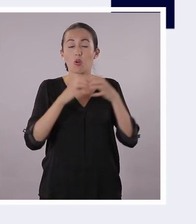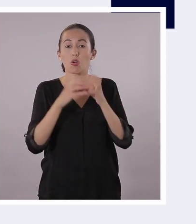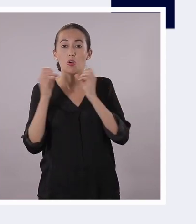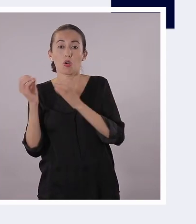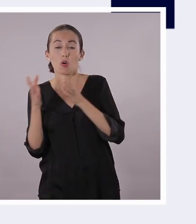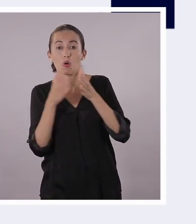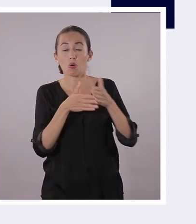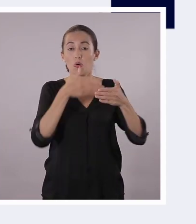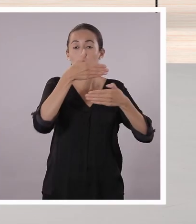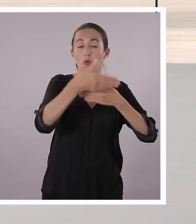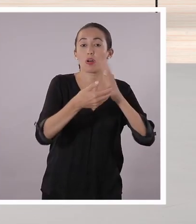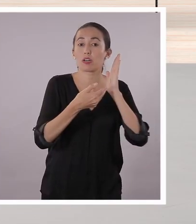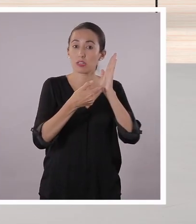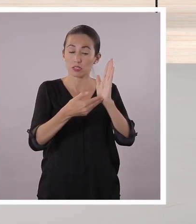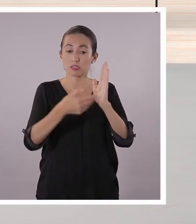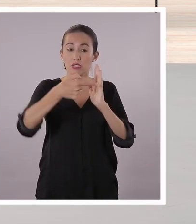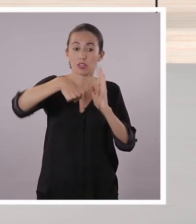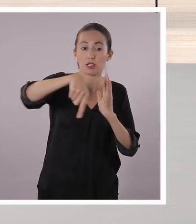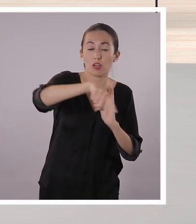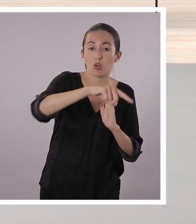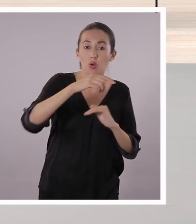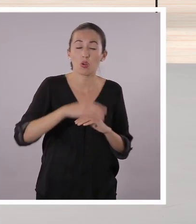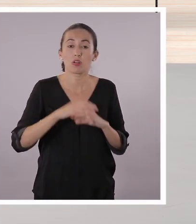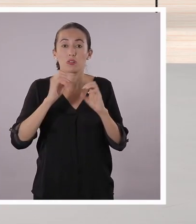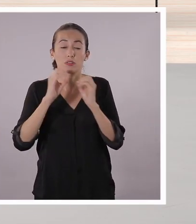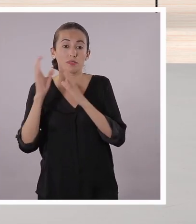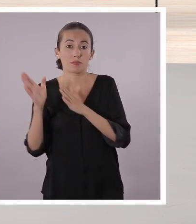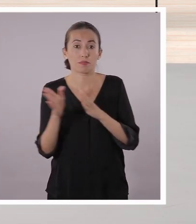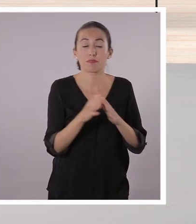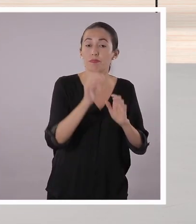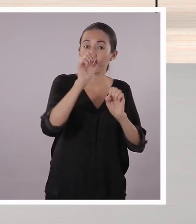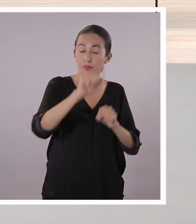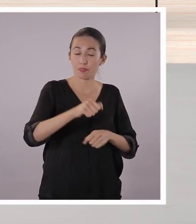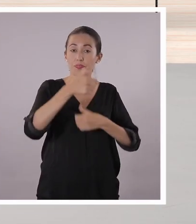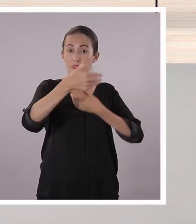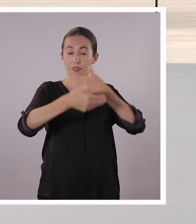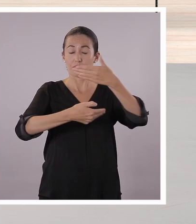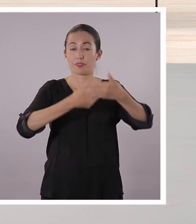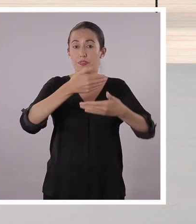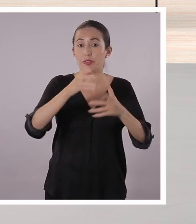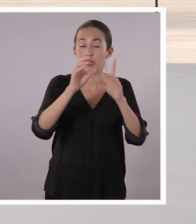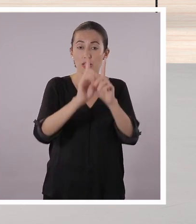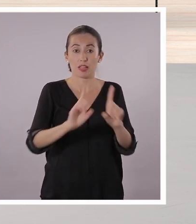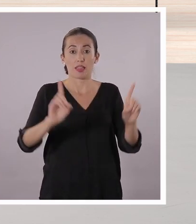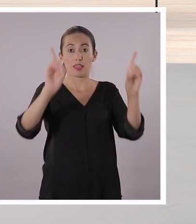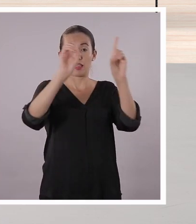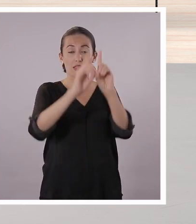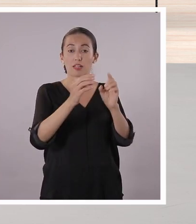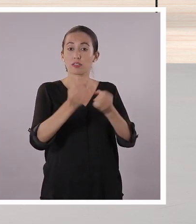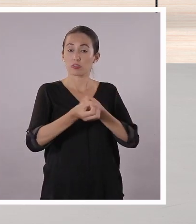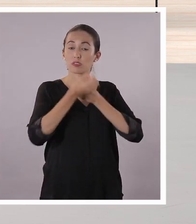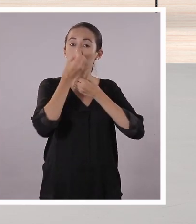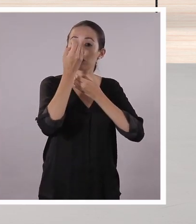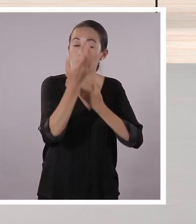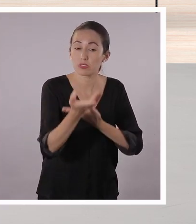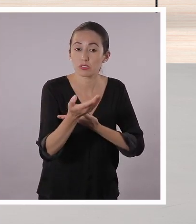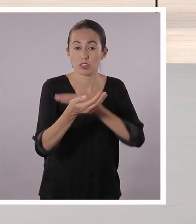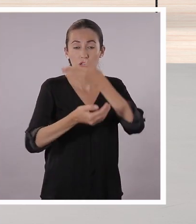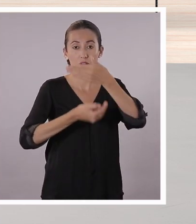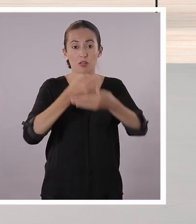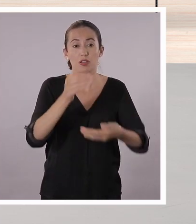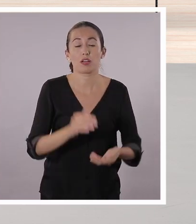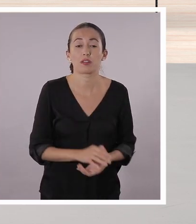proyecto de modernidad cultural que incluía poder ya transmitir datos o poder transmitir información